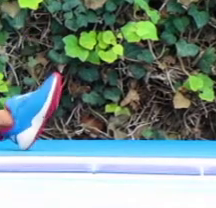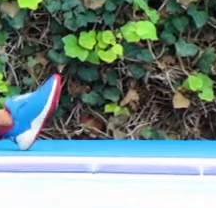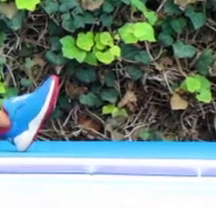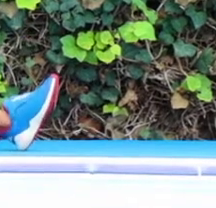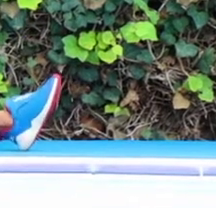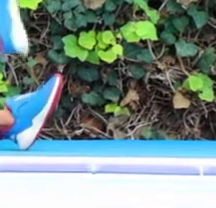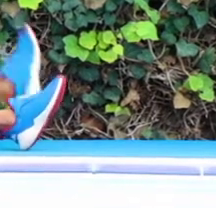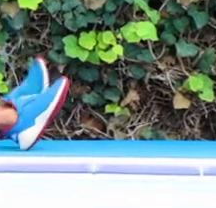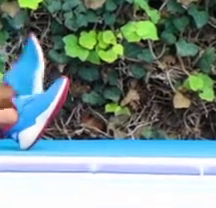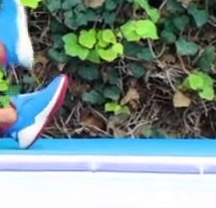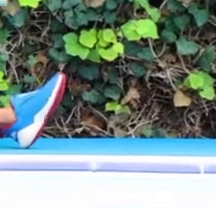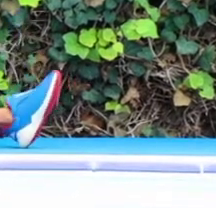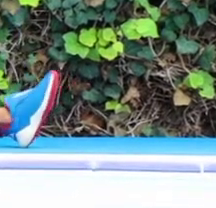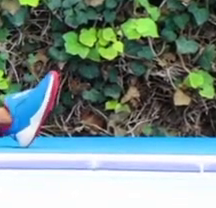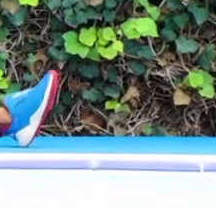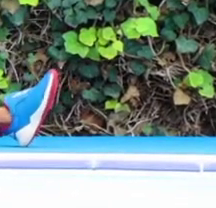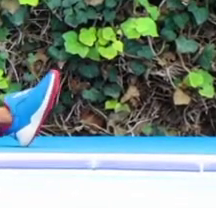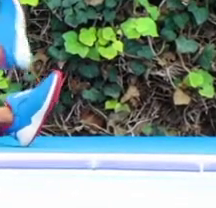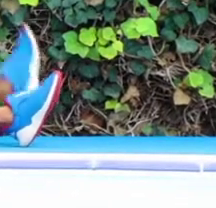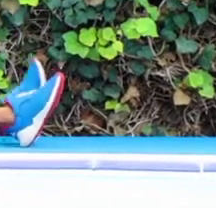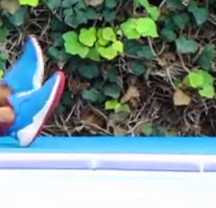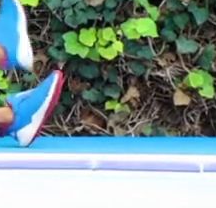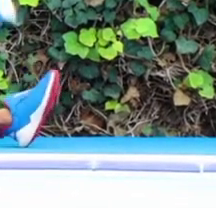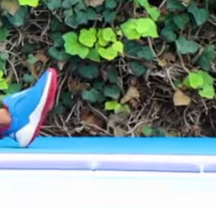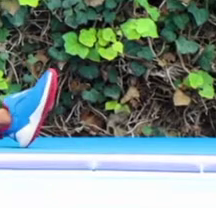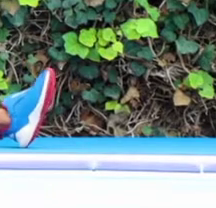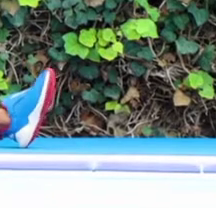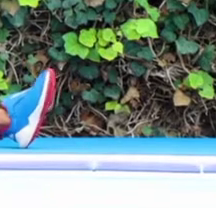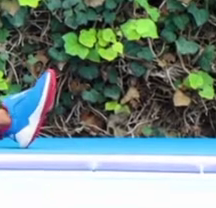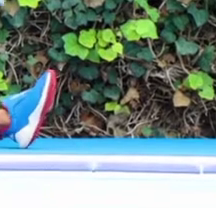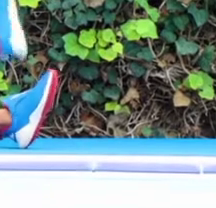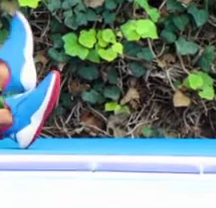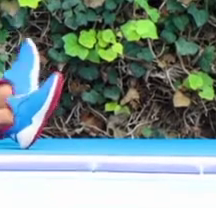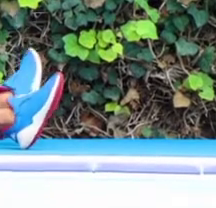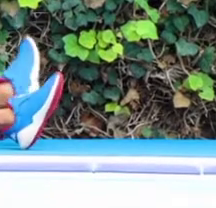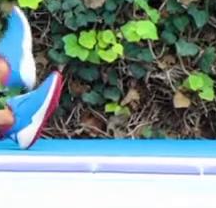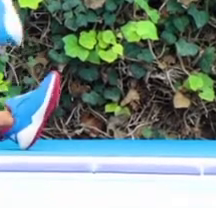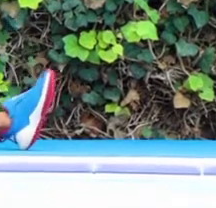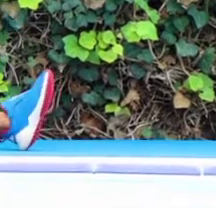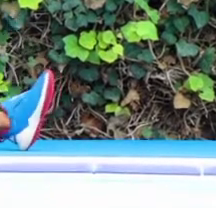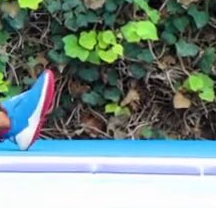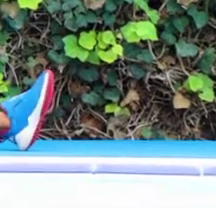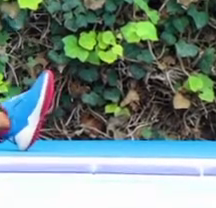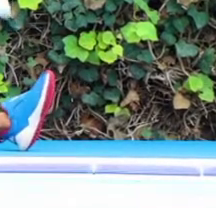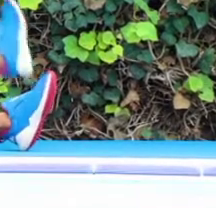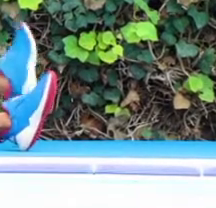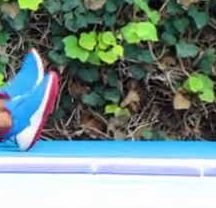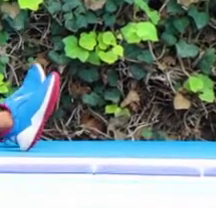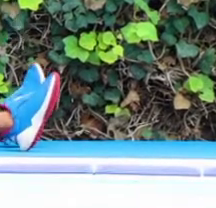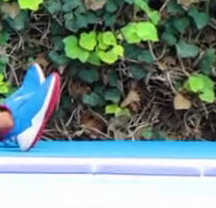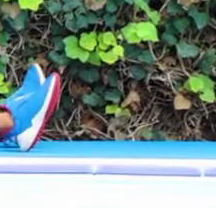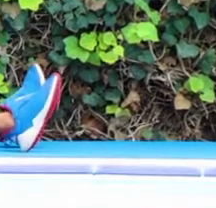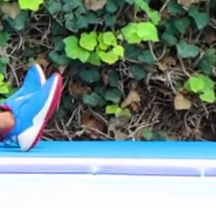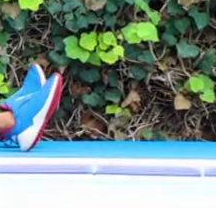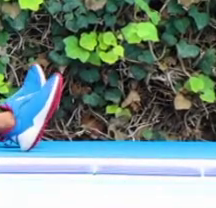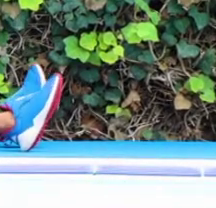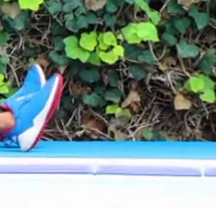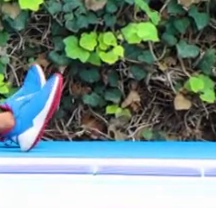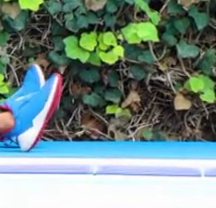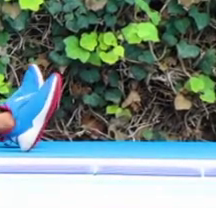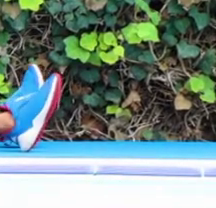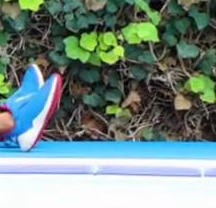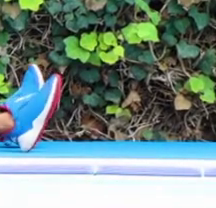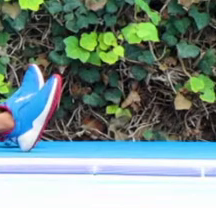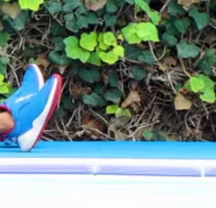toque el suelo. Muy bien. Estira muy bien. Sin que toque el suelo. Perfecto. Una más. Descansamos.